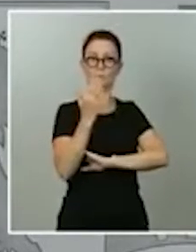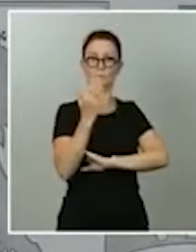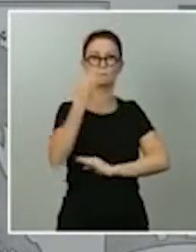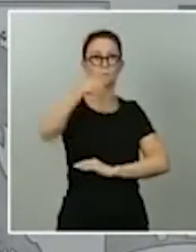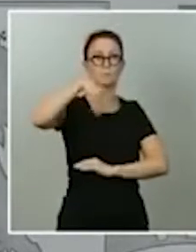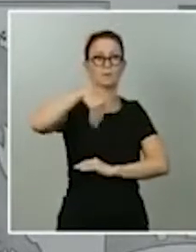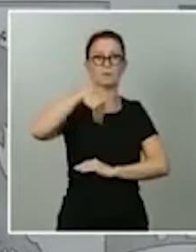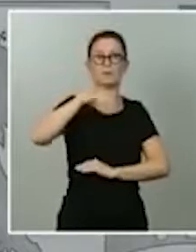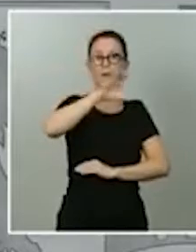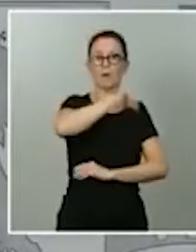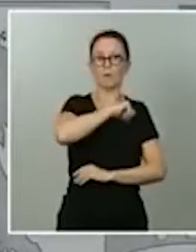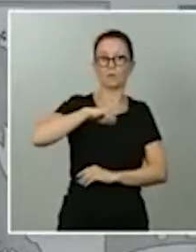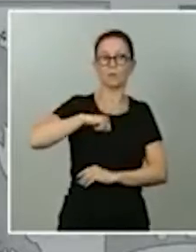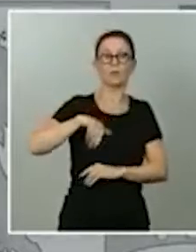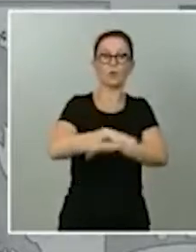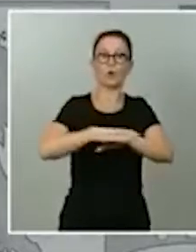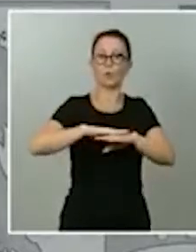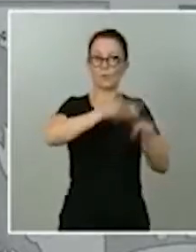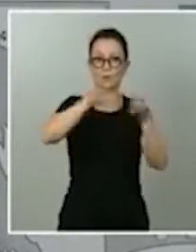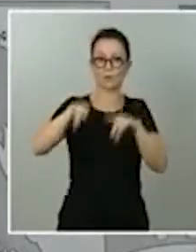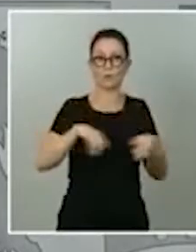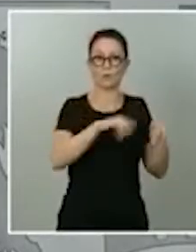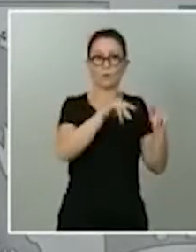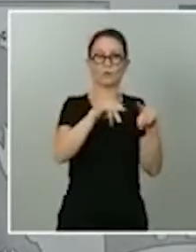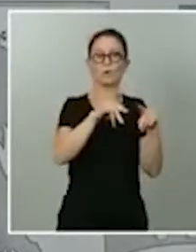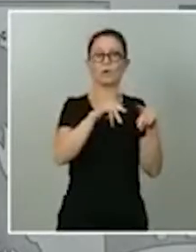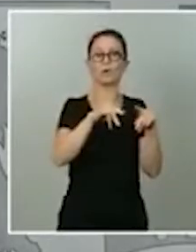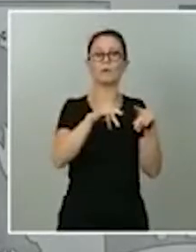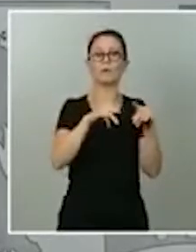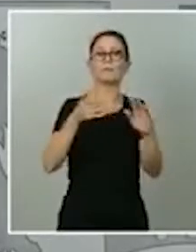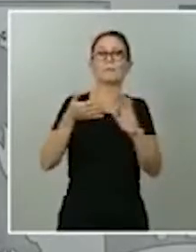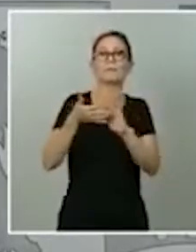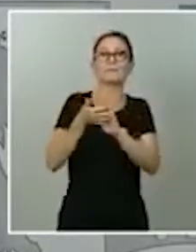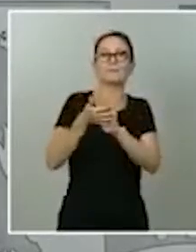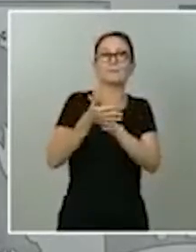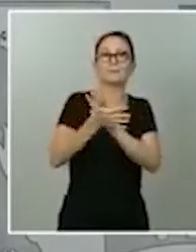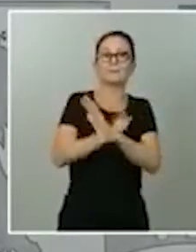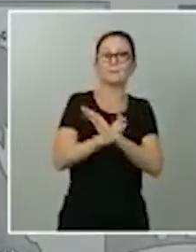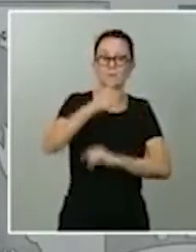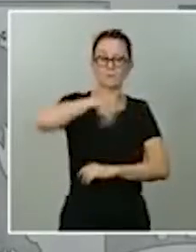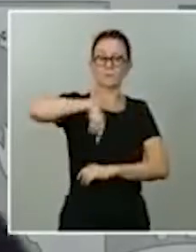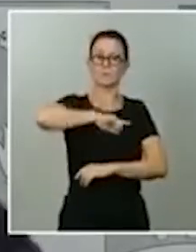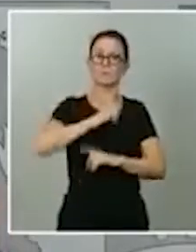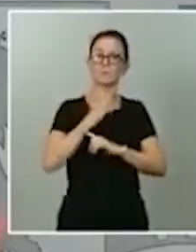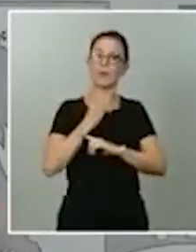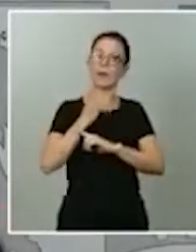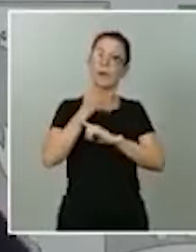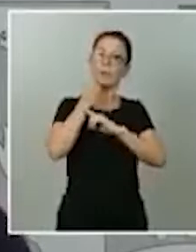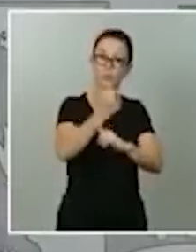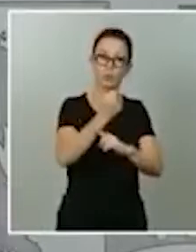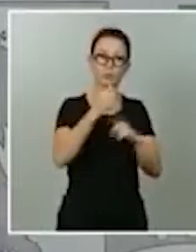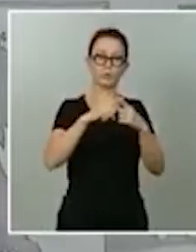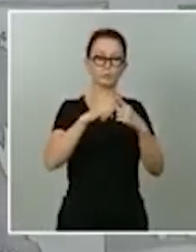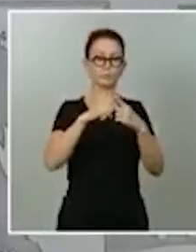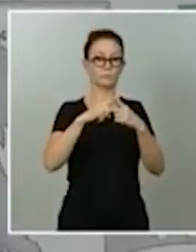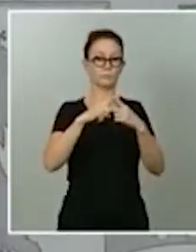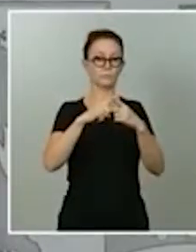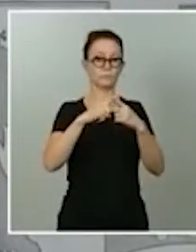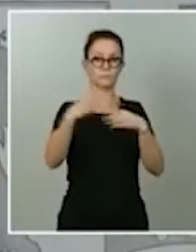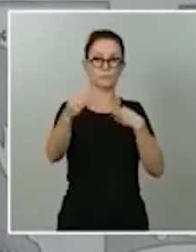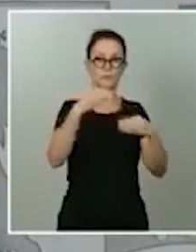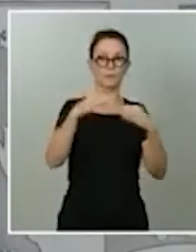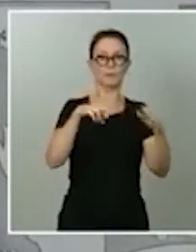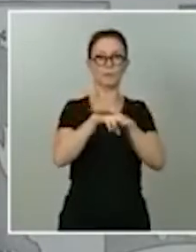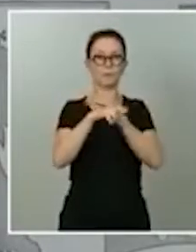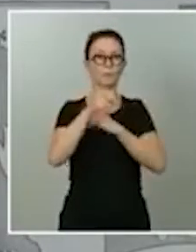regional. Por tanto, estamos dando más apoyo en materiales, en recursos humanos, en recursos jurídicos